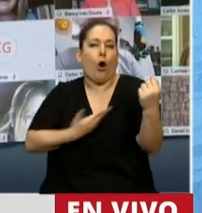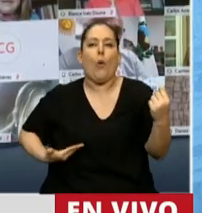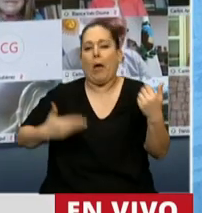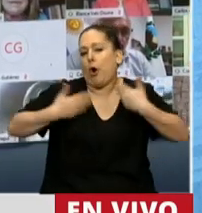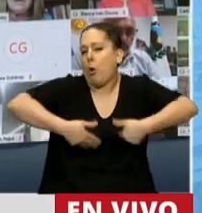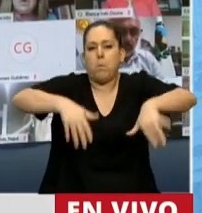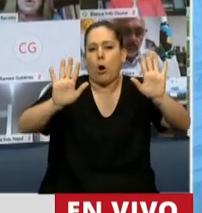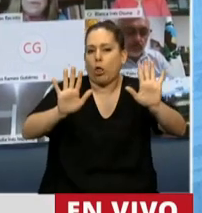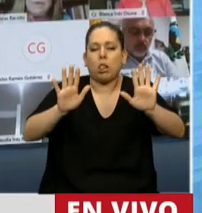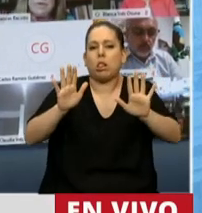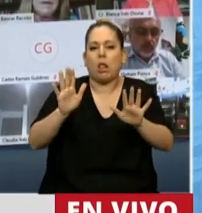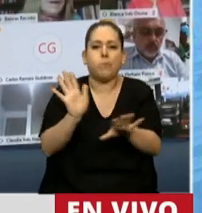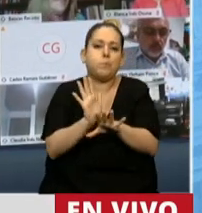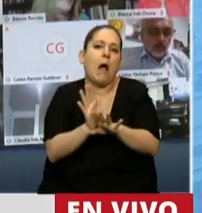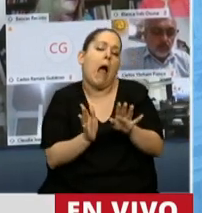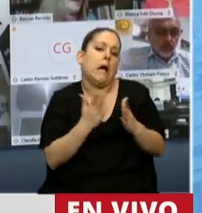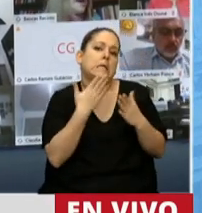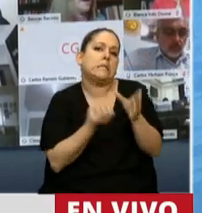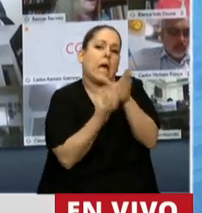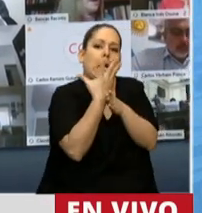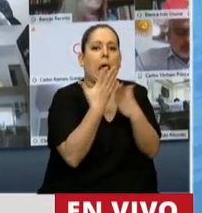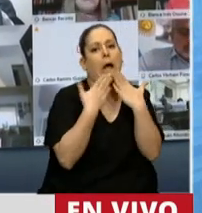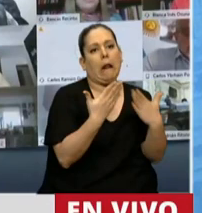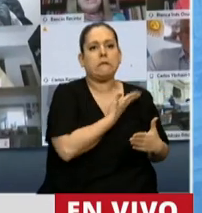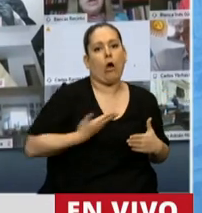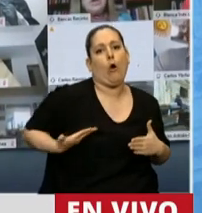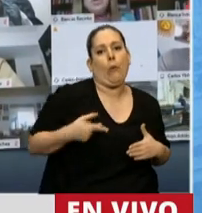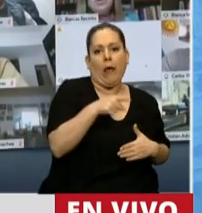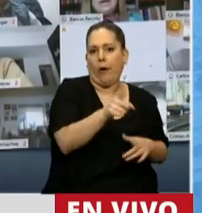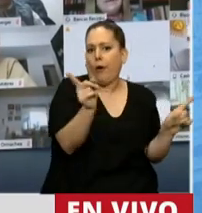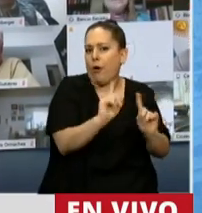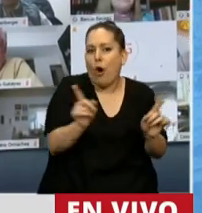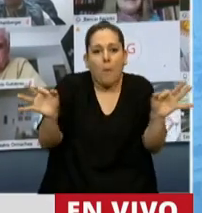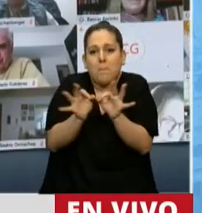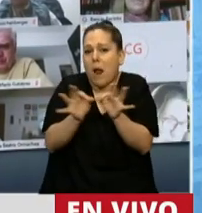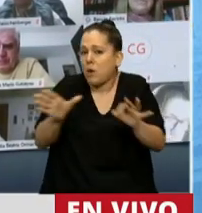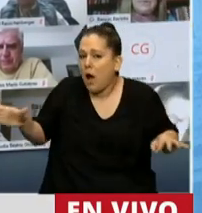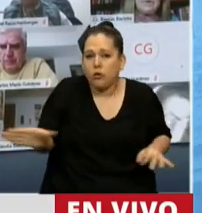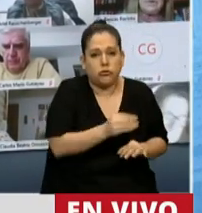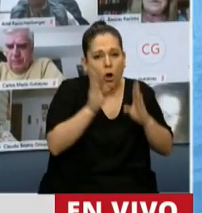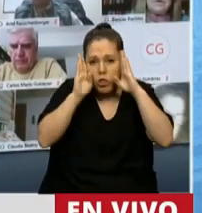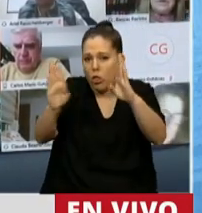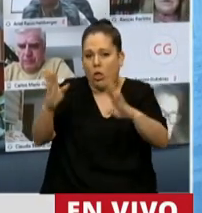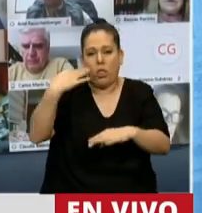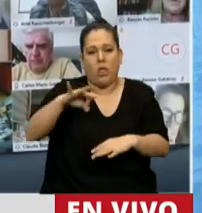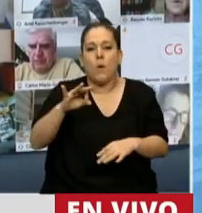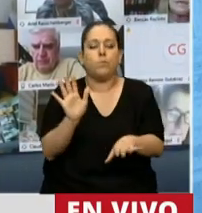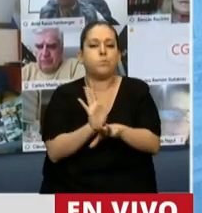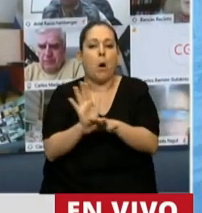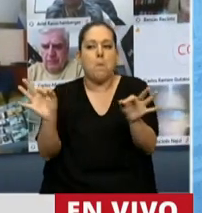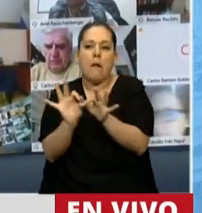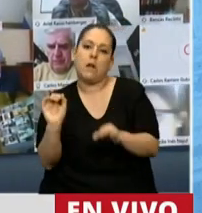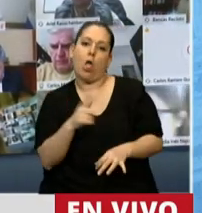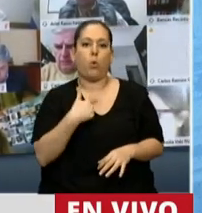que nadie diga se creó tal cosa en tal tiempo, que no haya dueños, que